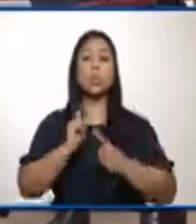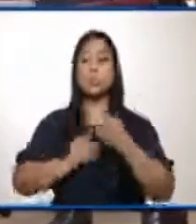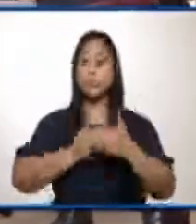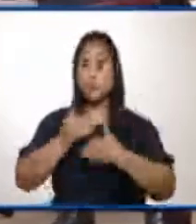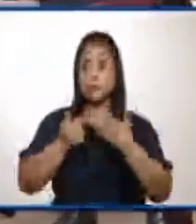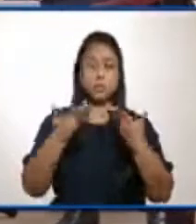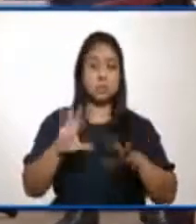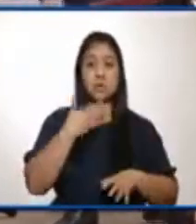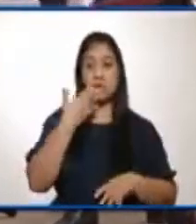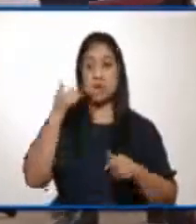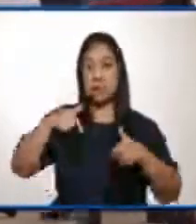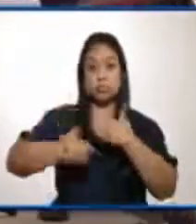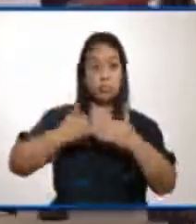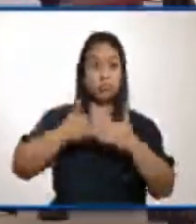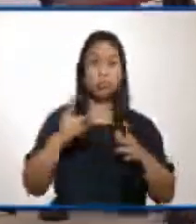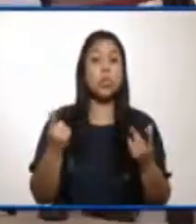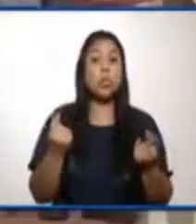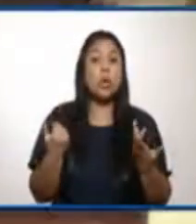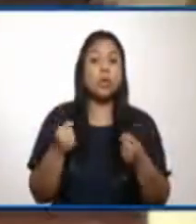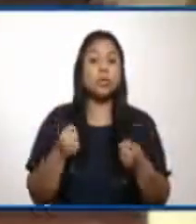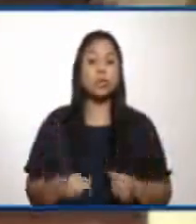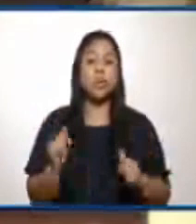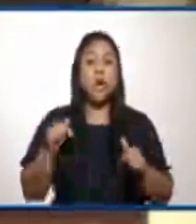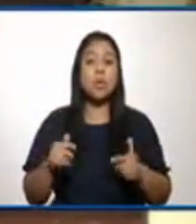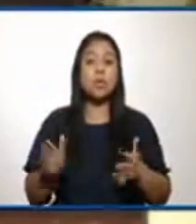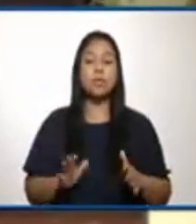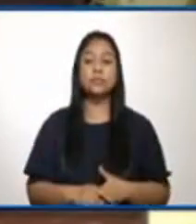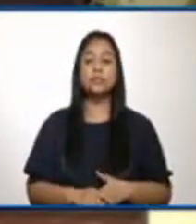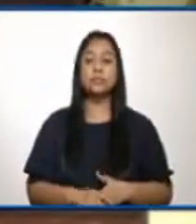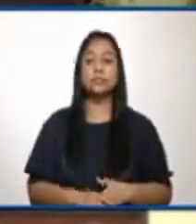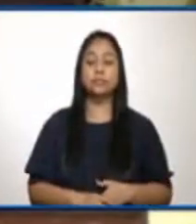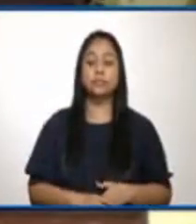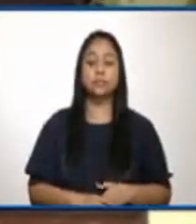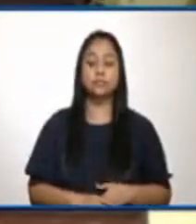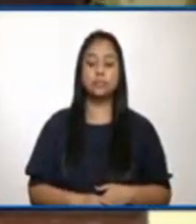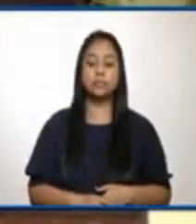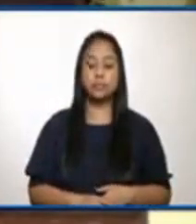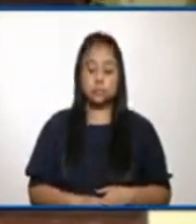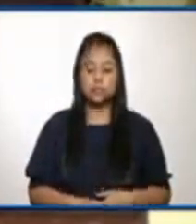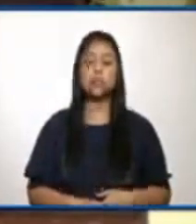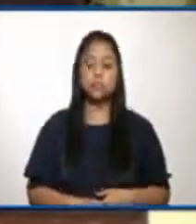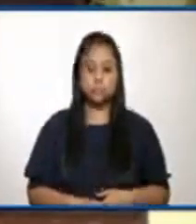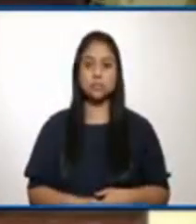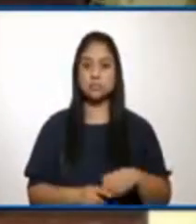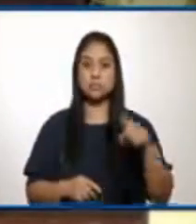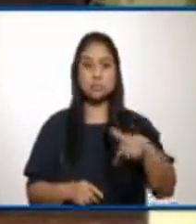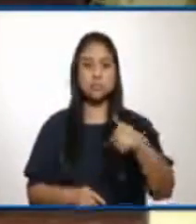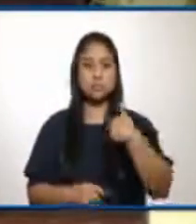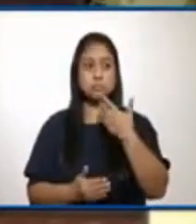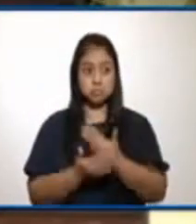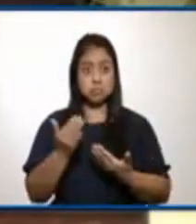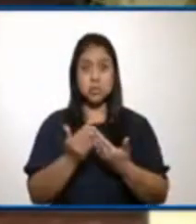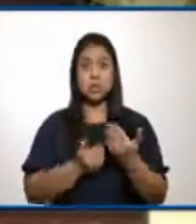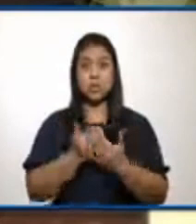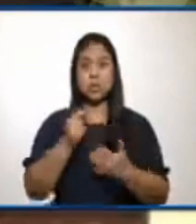hasta este momento. Gracias. Sí, muchas gracias. En cuanto a estas muestras que no eran sospechosas, sino eran de